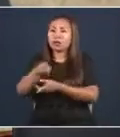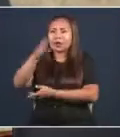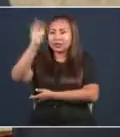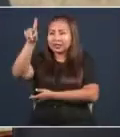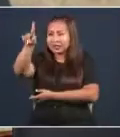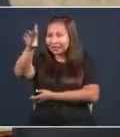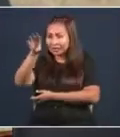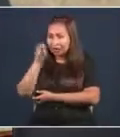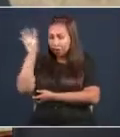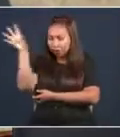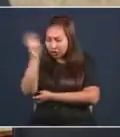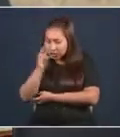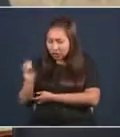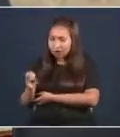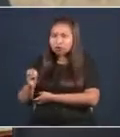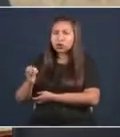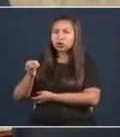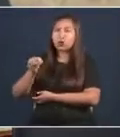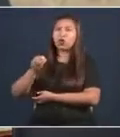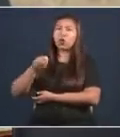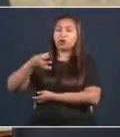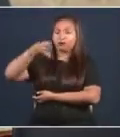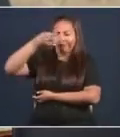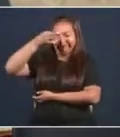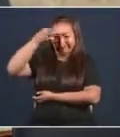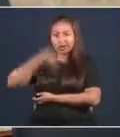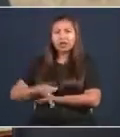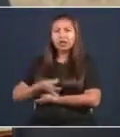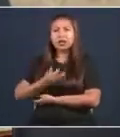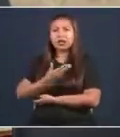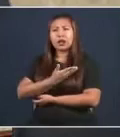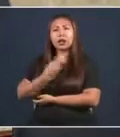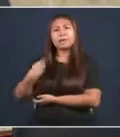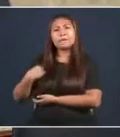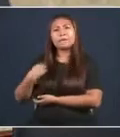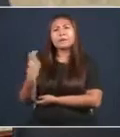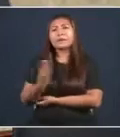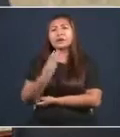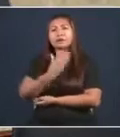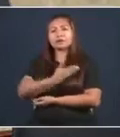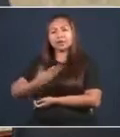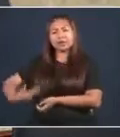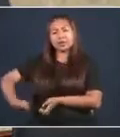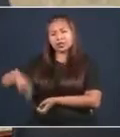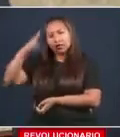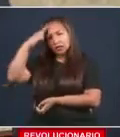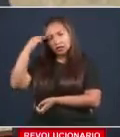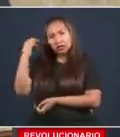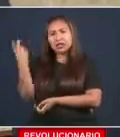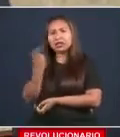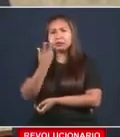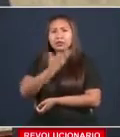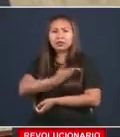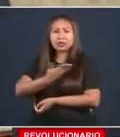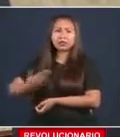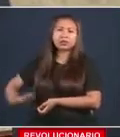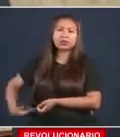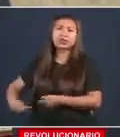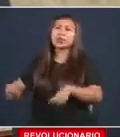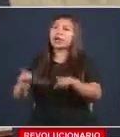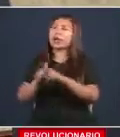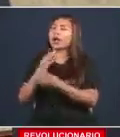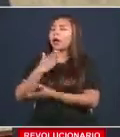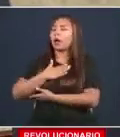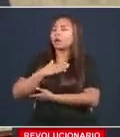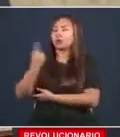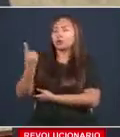del vicepresidente Gabriel Carrizo y de nuestro presidente Nito Cortizo. A mí no me van a ver